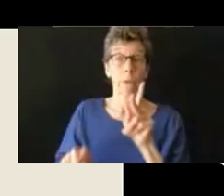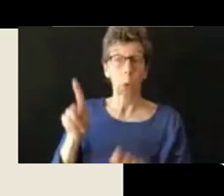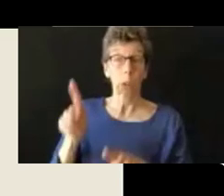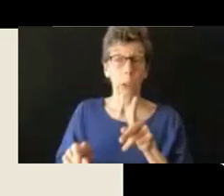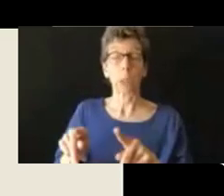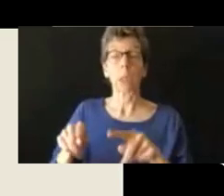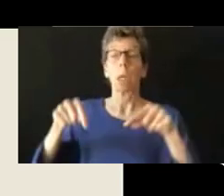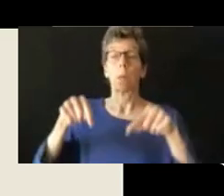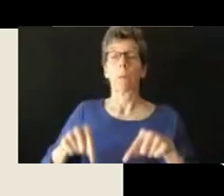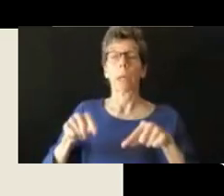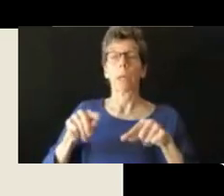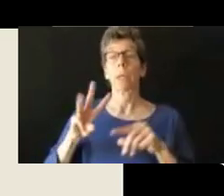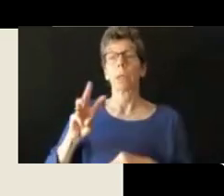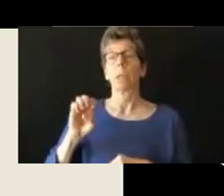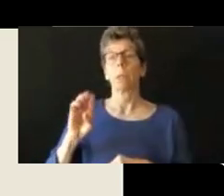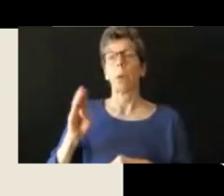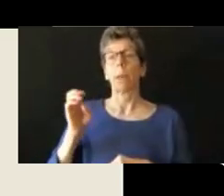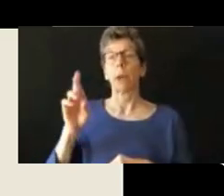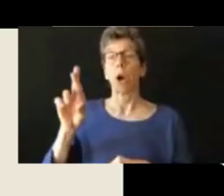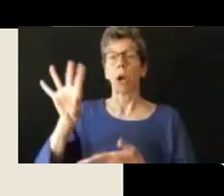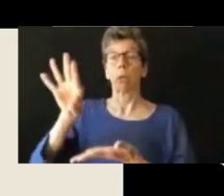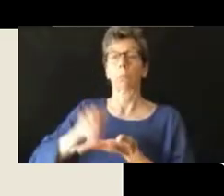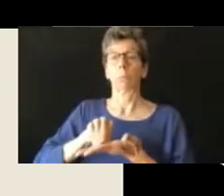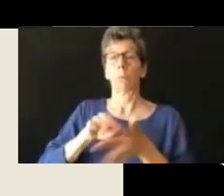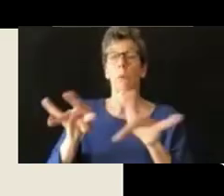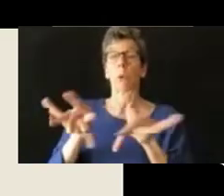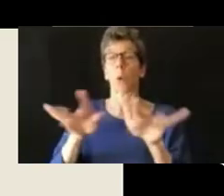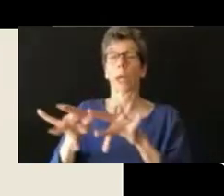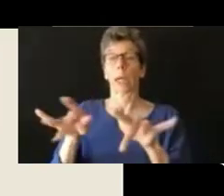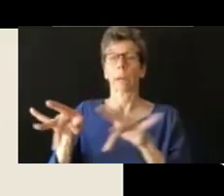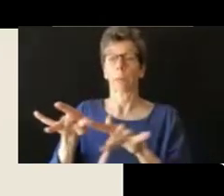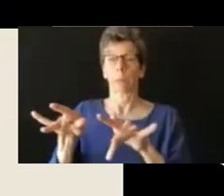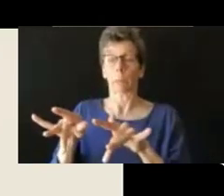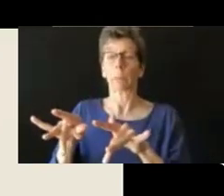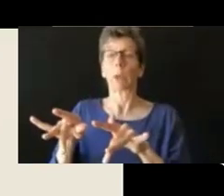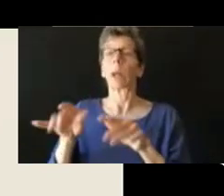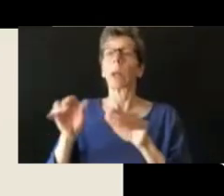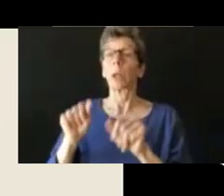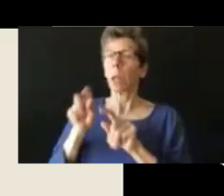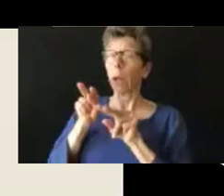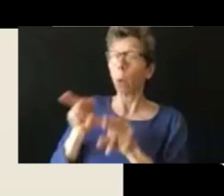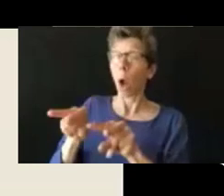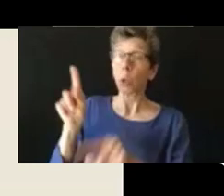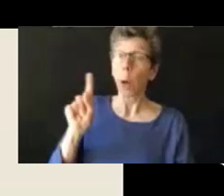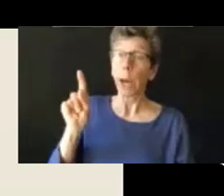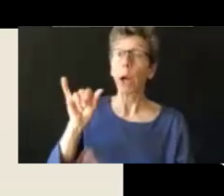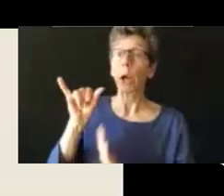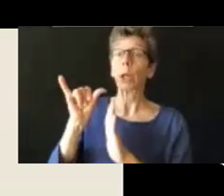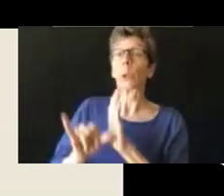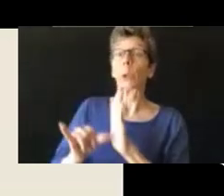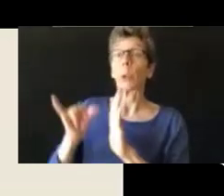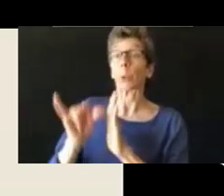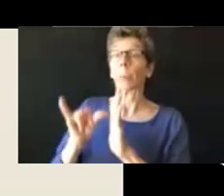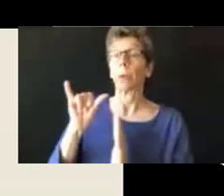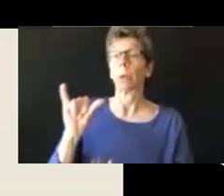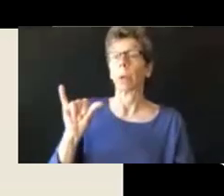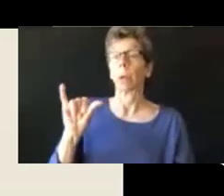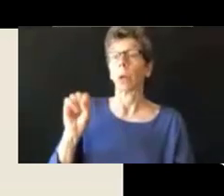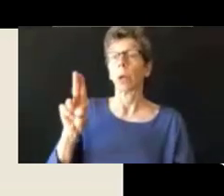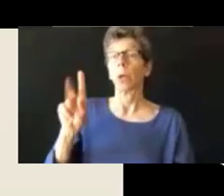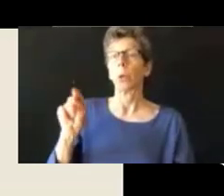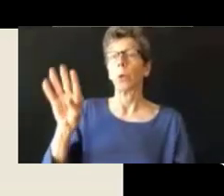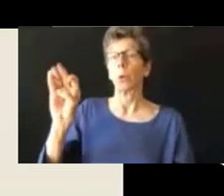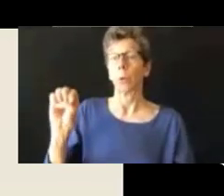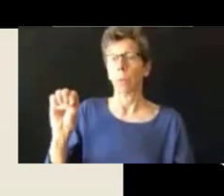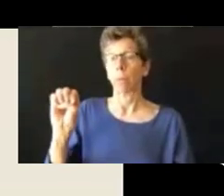webinario se está grabando y que va a estar en nuestro canal de YouTube. En nuestro canal de